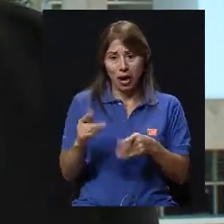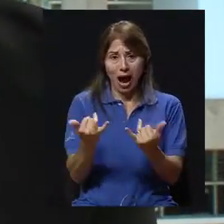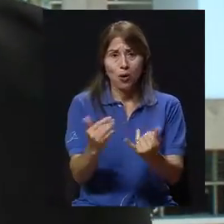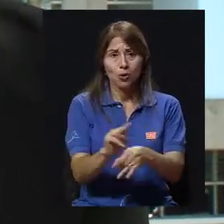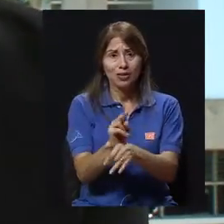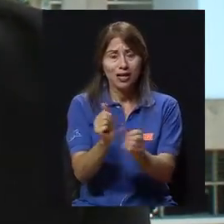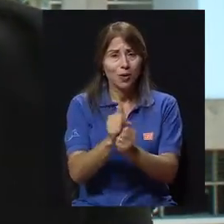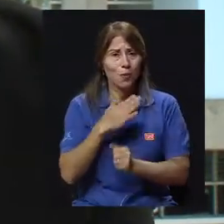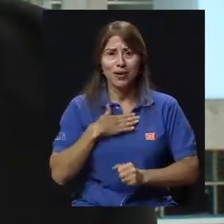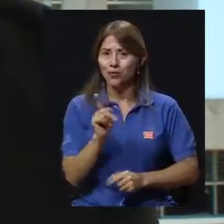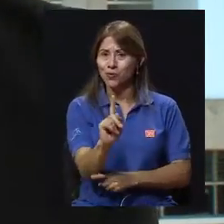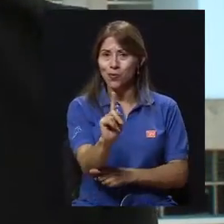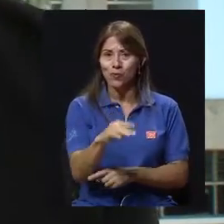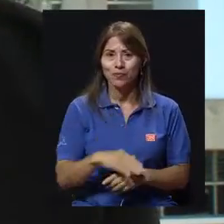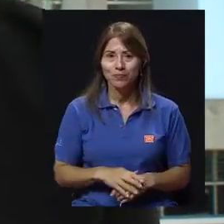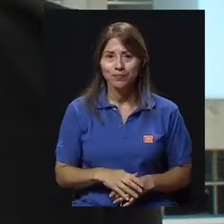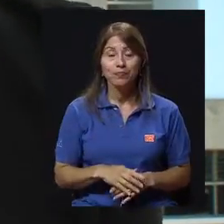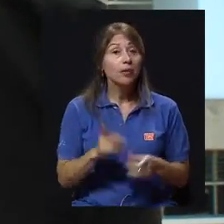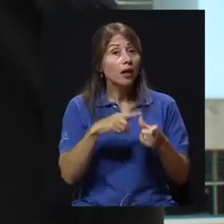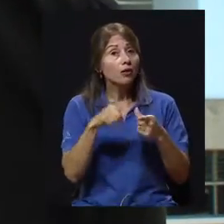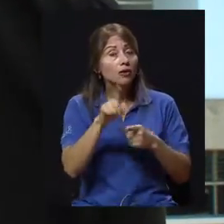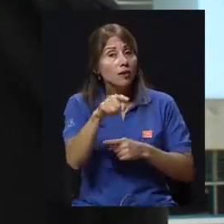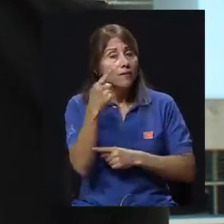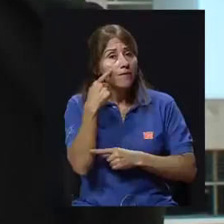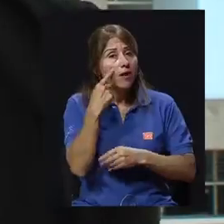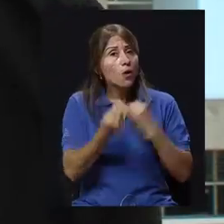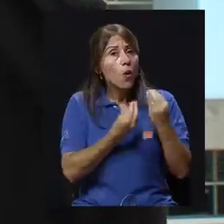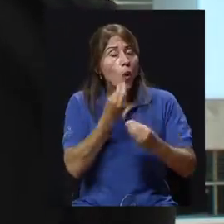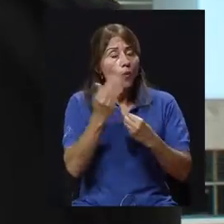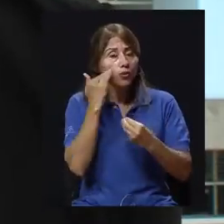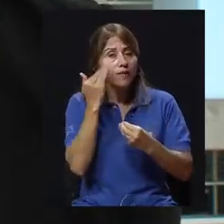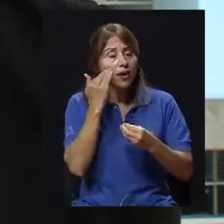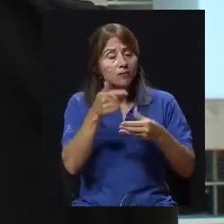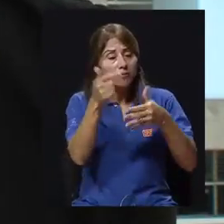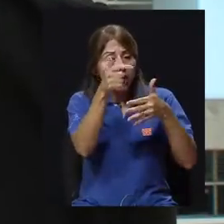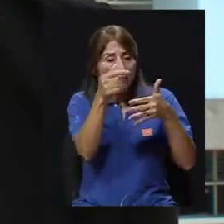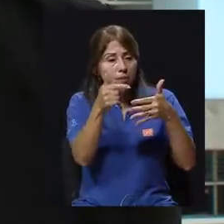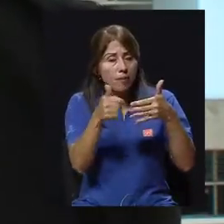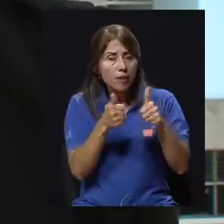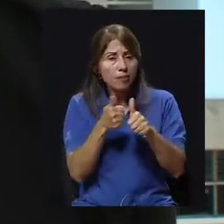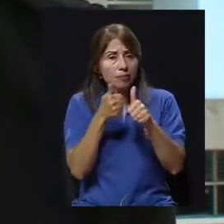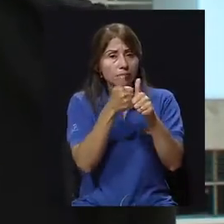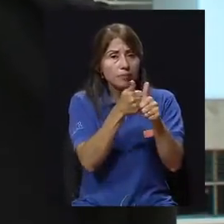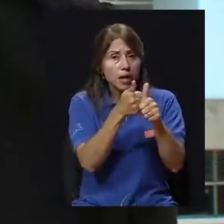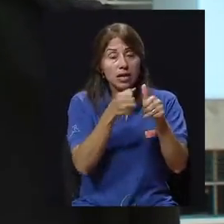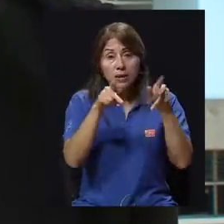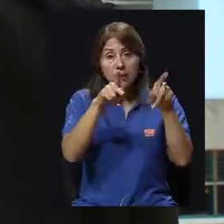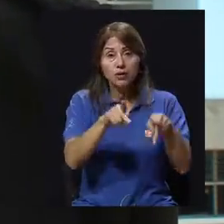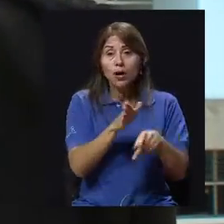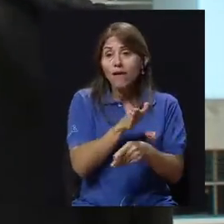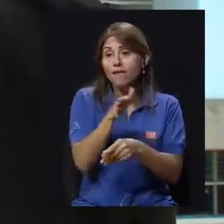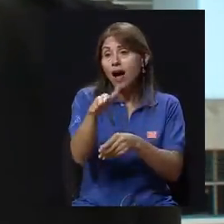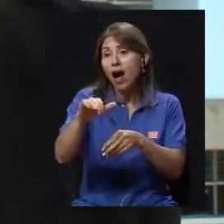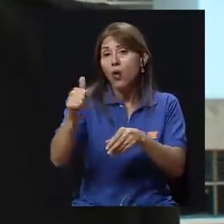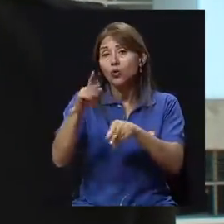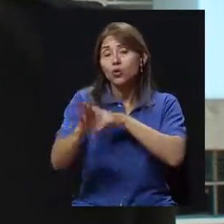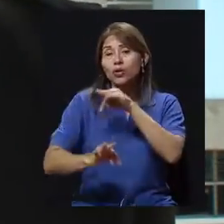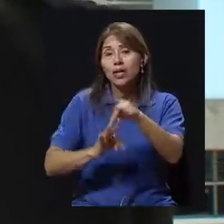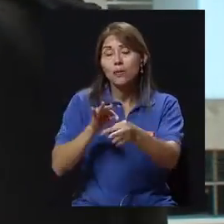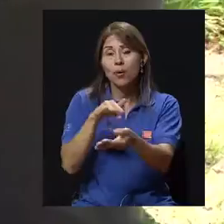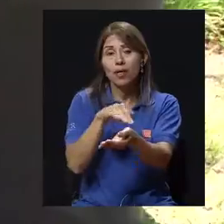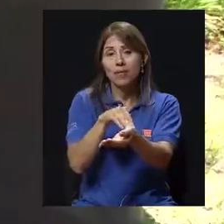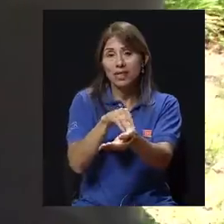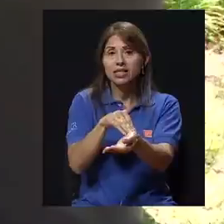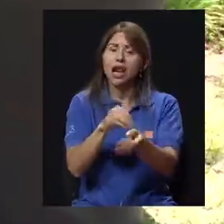esto, ¿verdad? La información, el buscar medidas, si recurren a este tipo de medidas, de medicina alternativa, holística, bueno, que lo